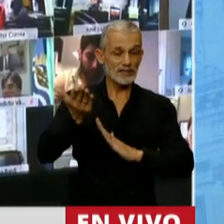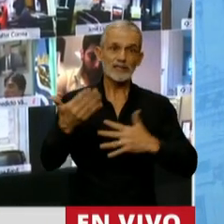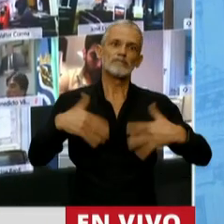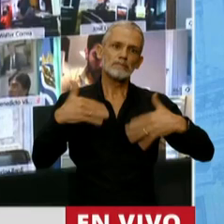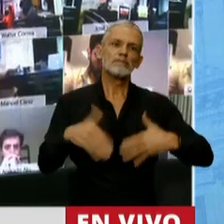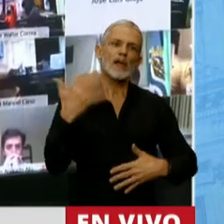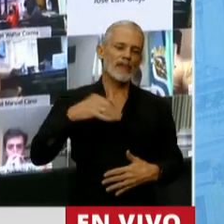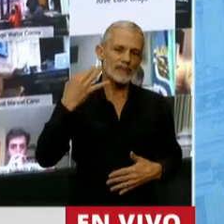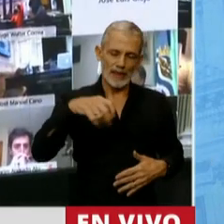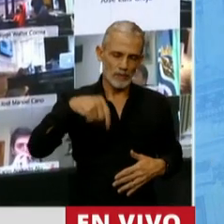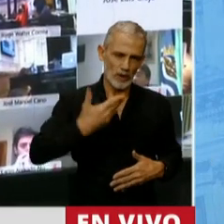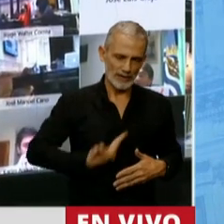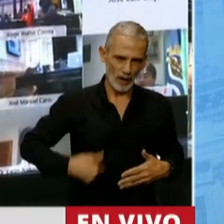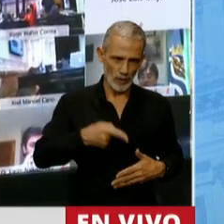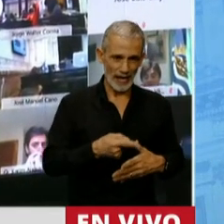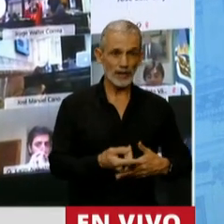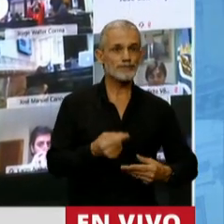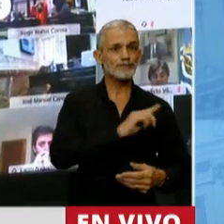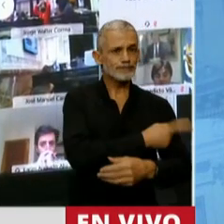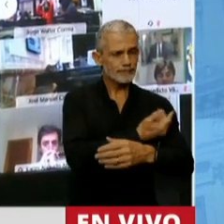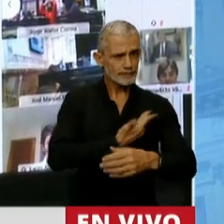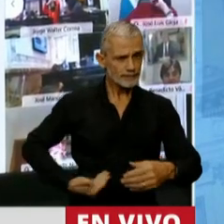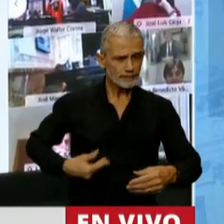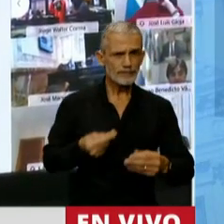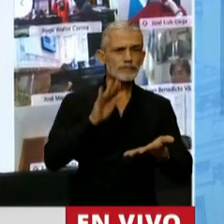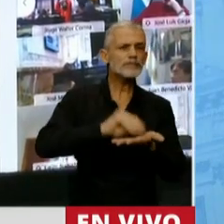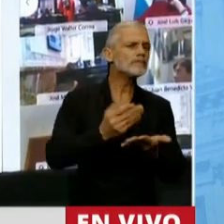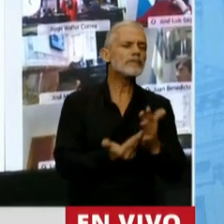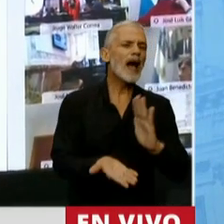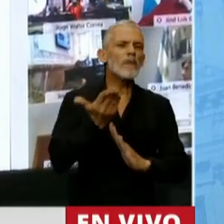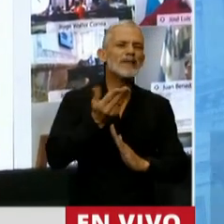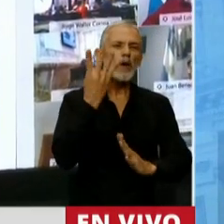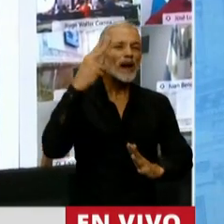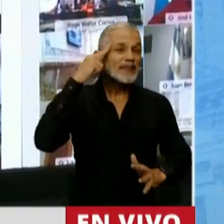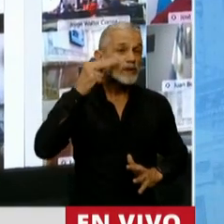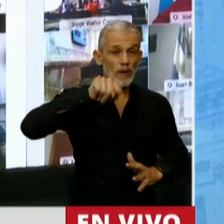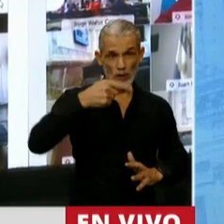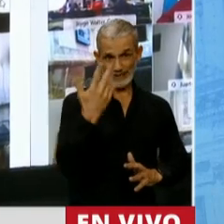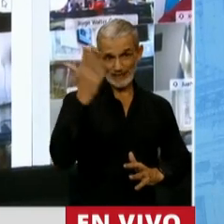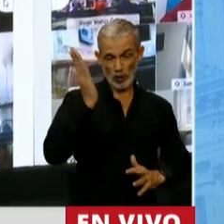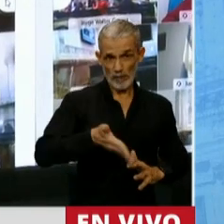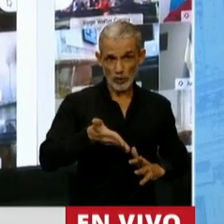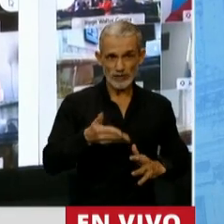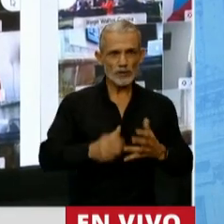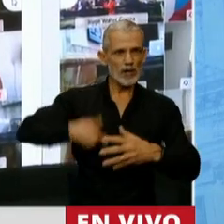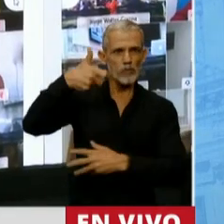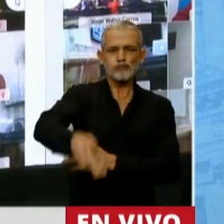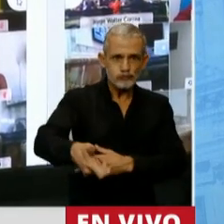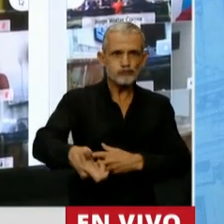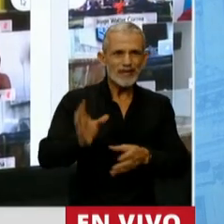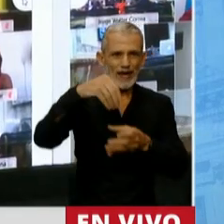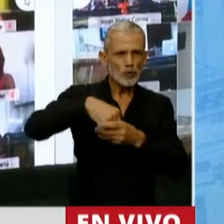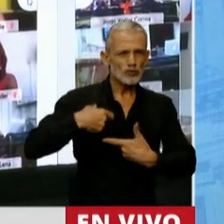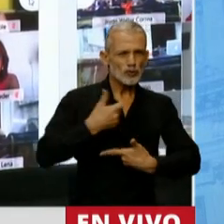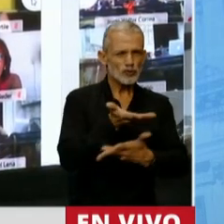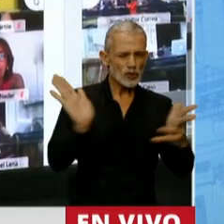mandato de este gobierno. El Ejecutivo plantea incrementar 49,5% de la inversión real en inclusión